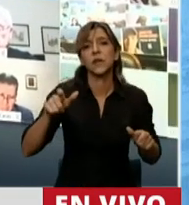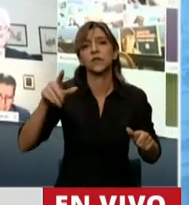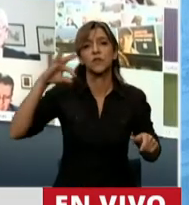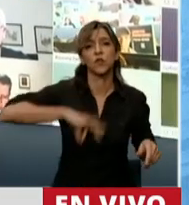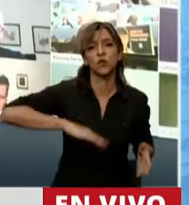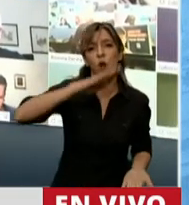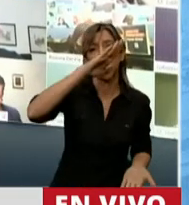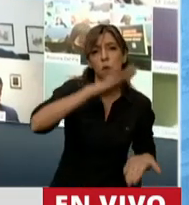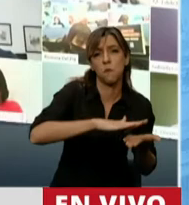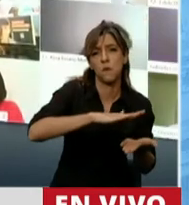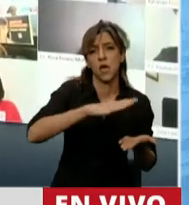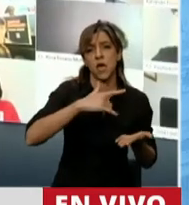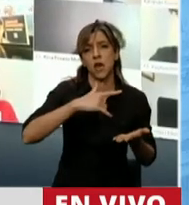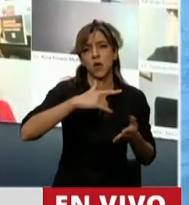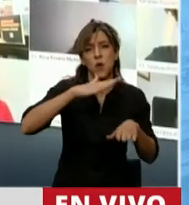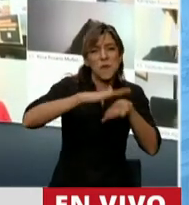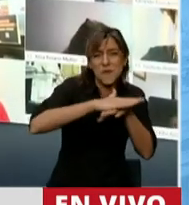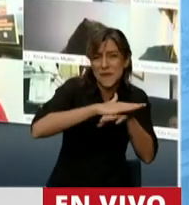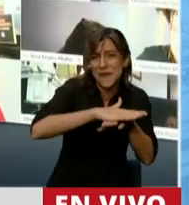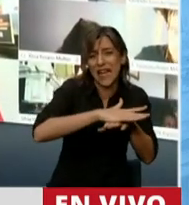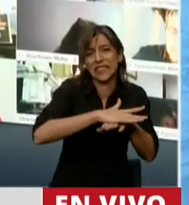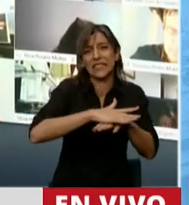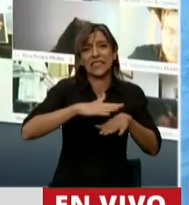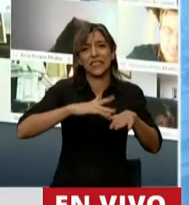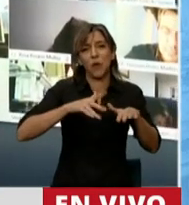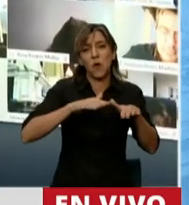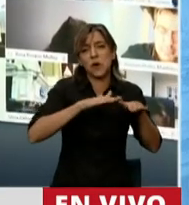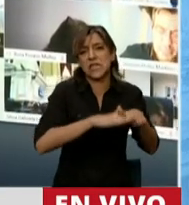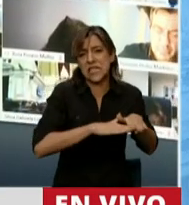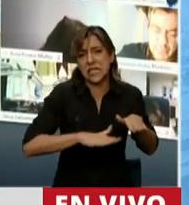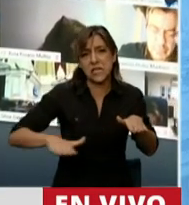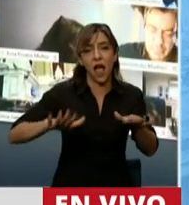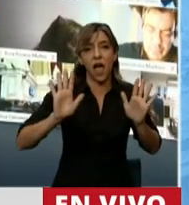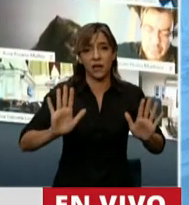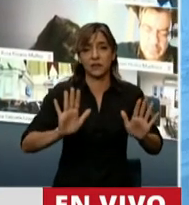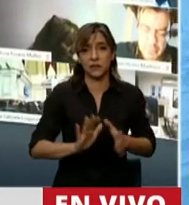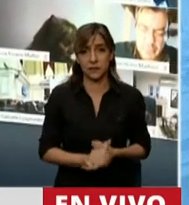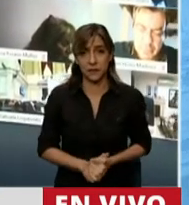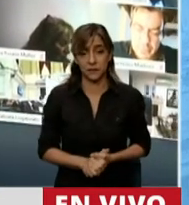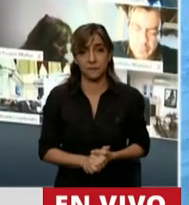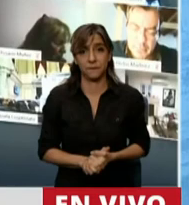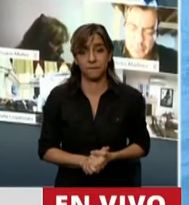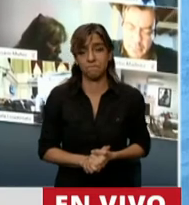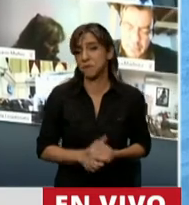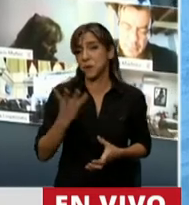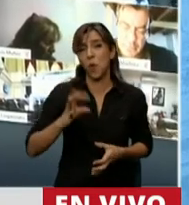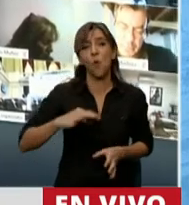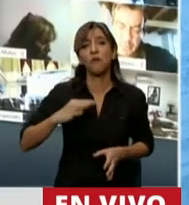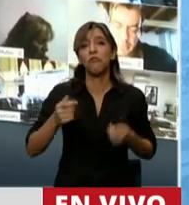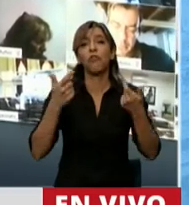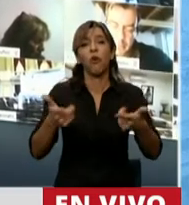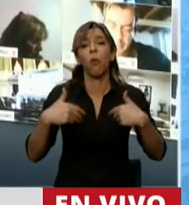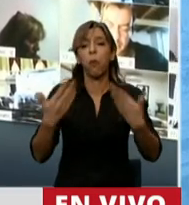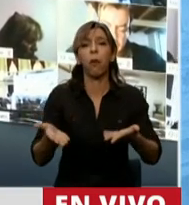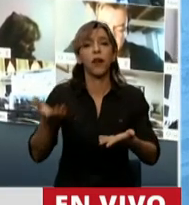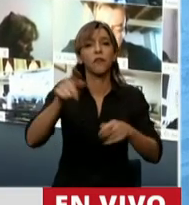más los salarios. A tal punto que durante el periodo de esos cuatro años de gobierno que